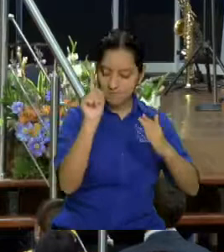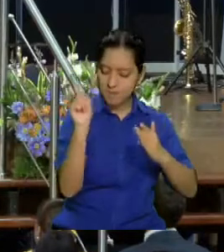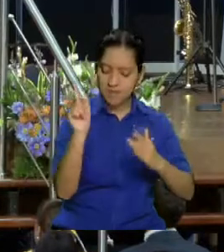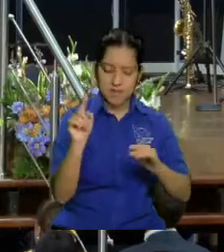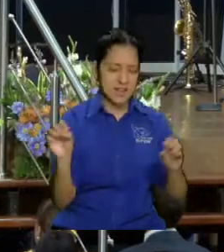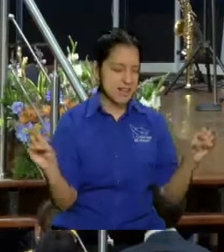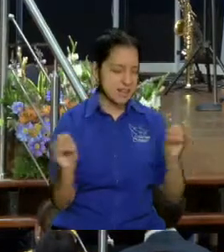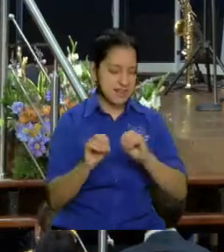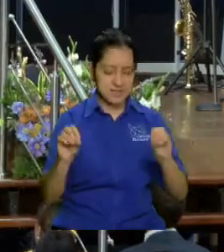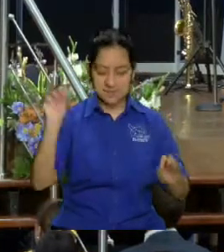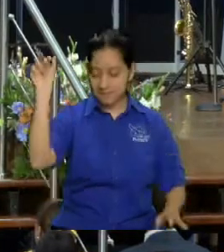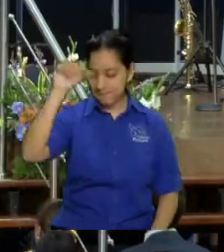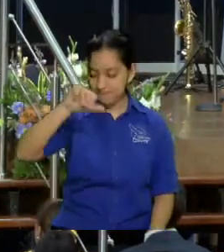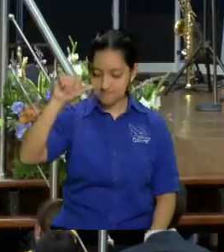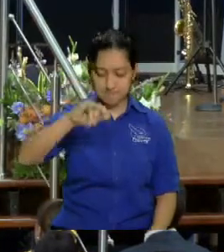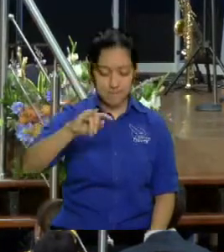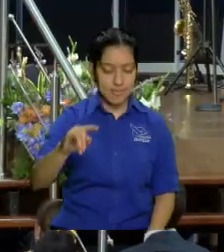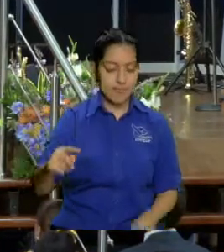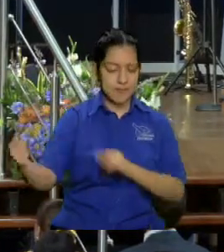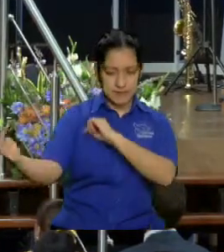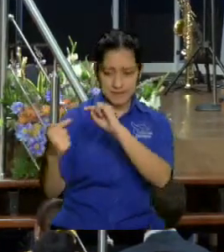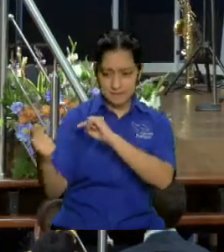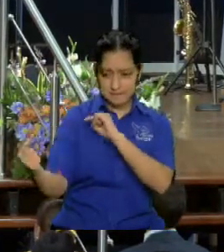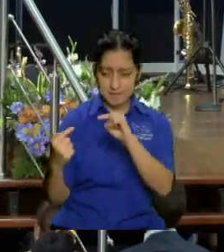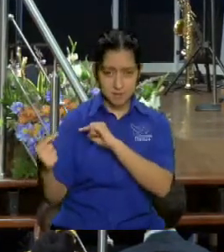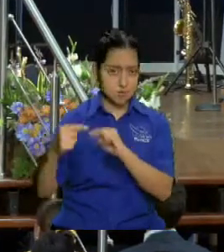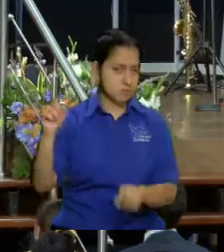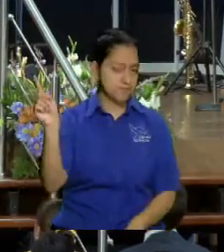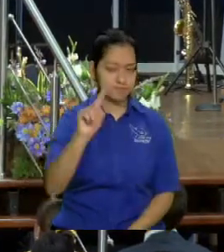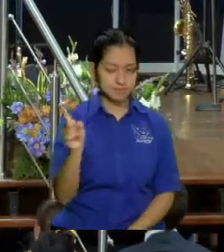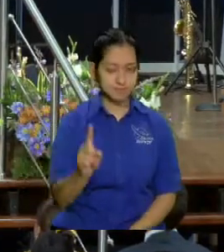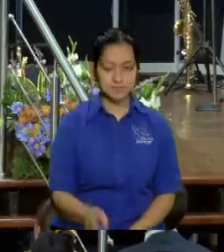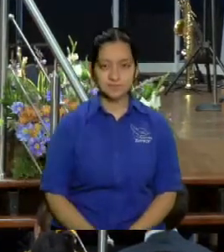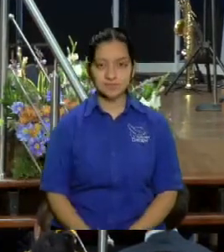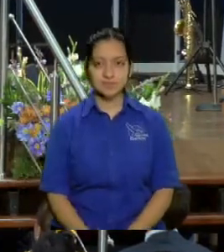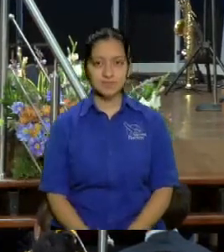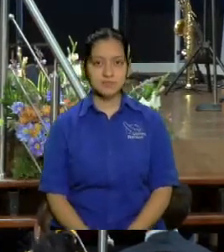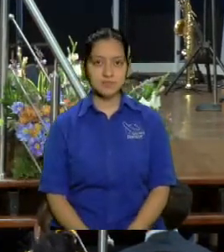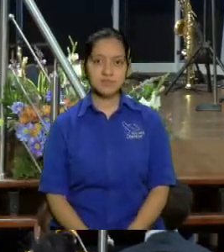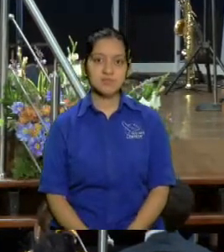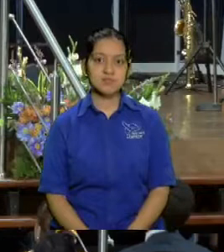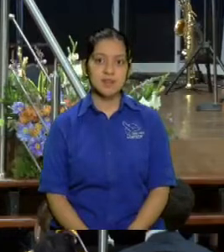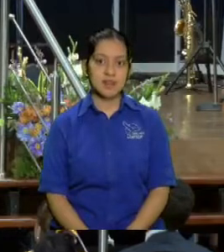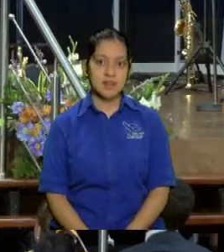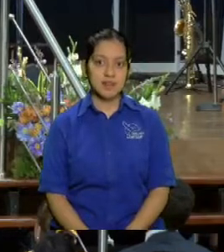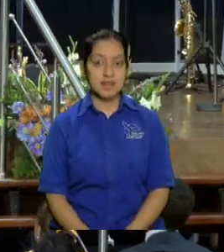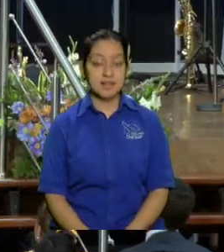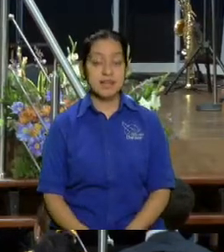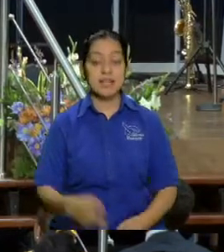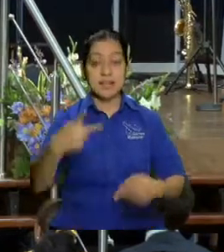es más si te si te alcanza el brazo como la mujer elástica por la ventana también